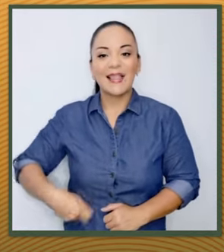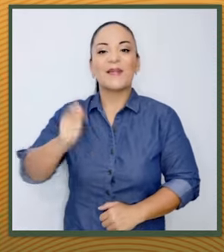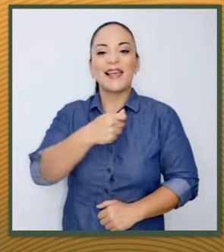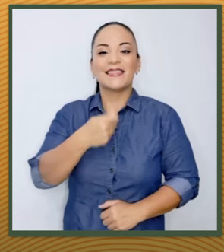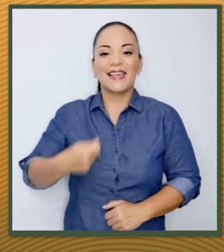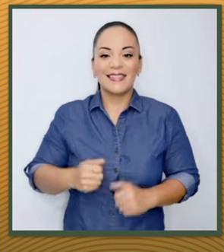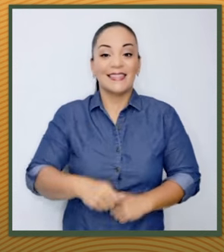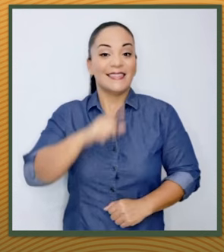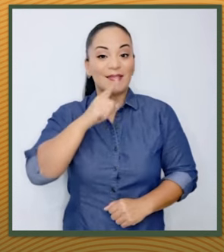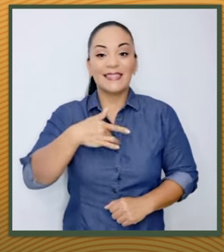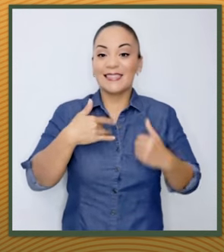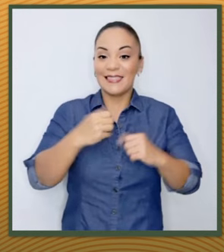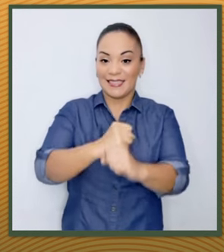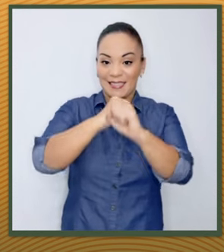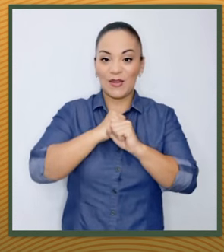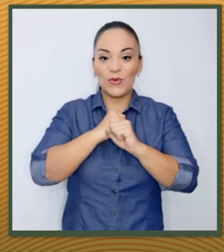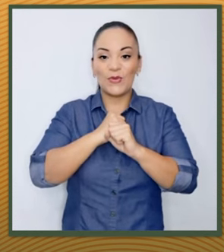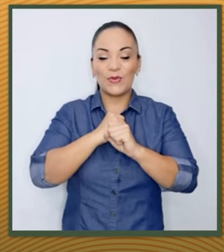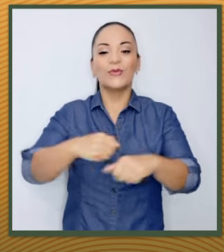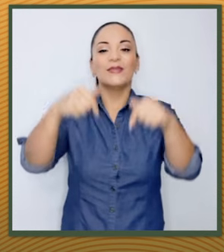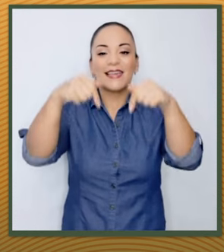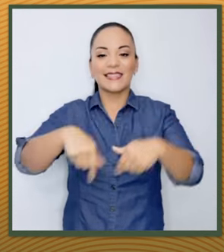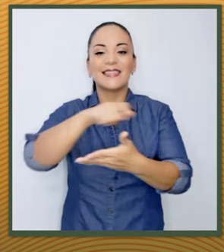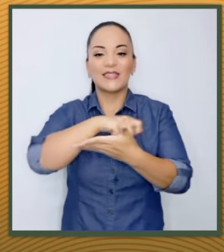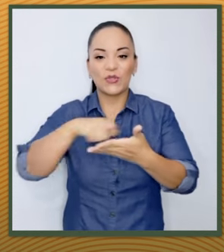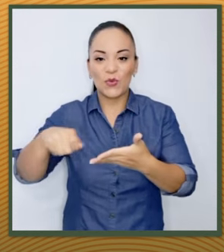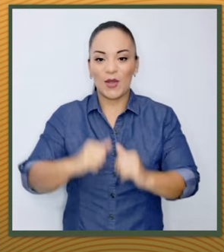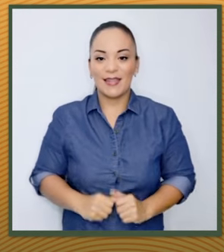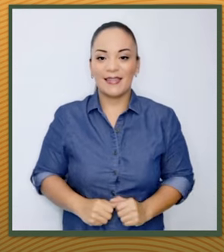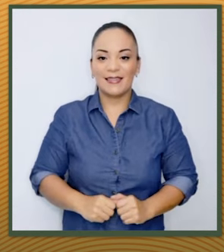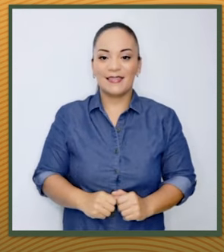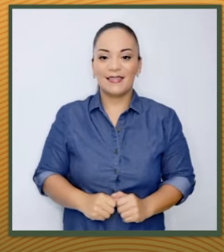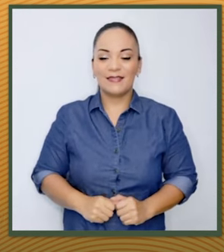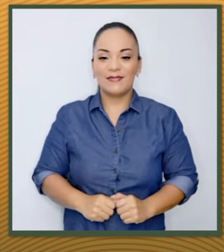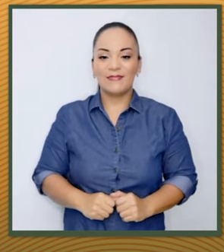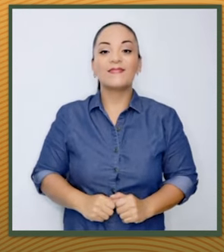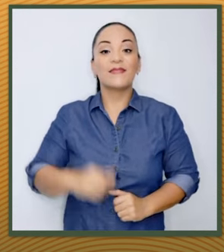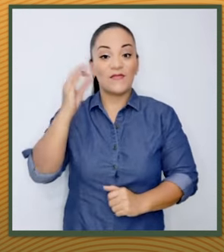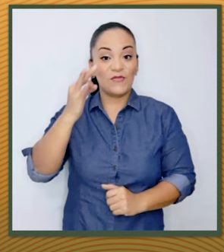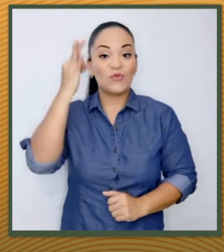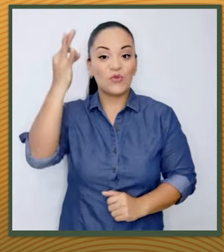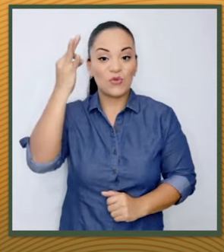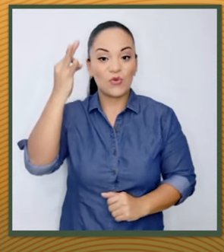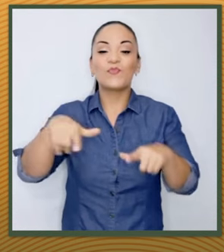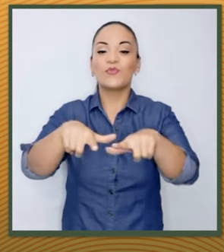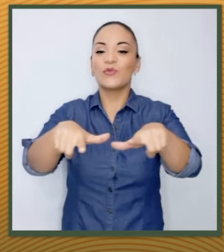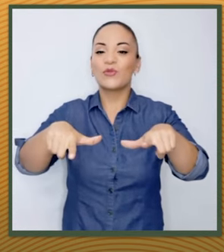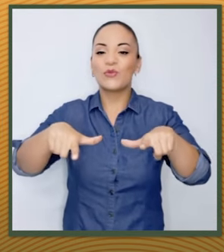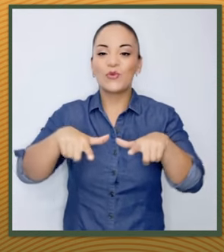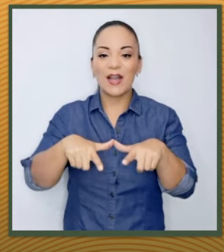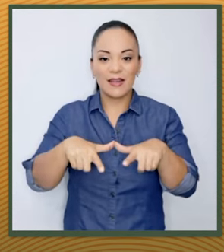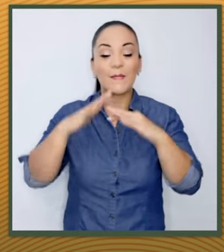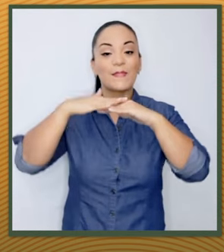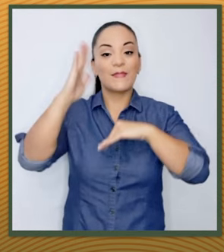Estoy seguro que esta escuela será el lugar